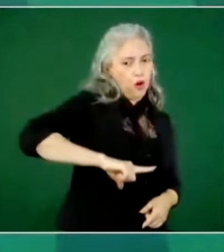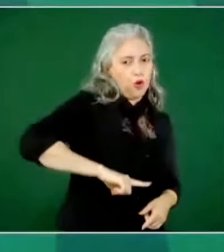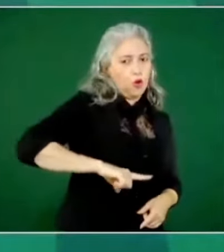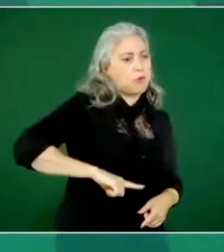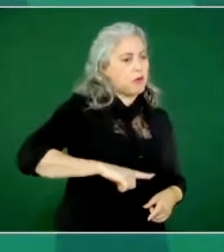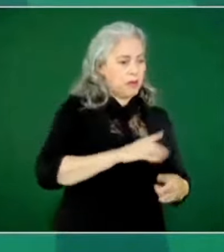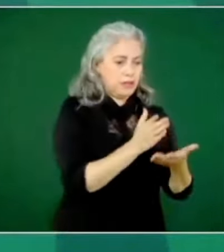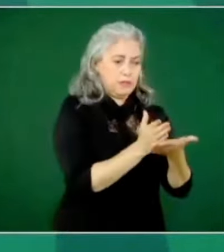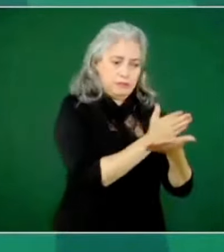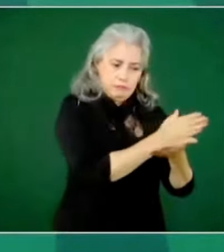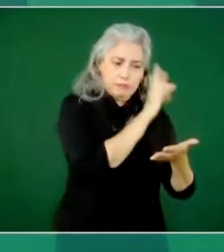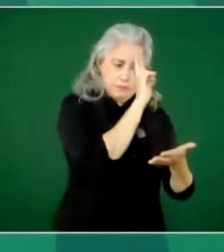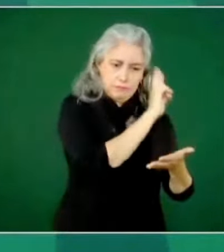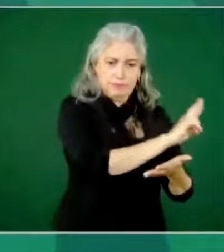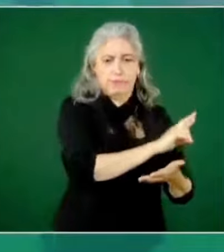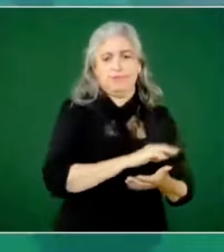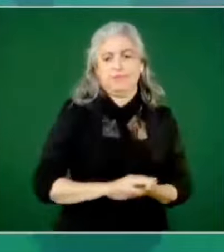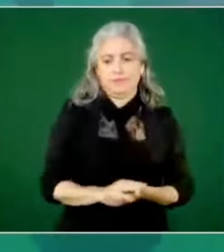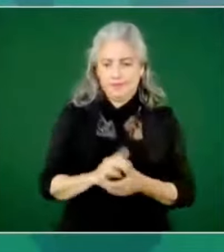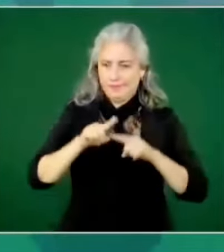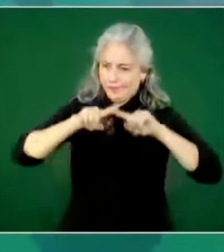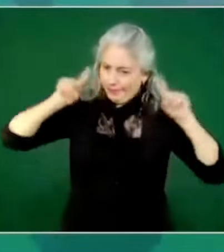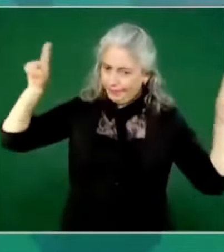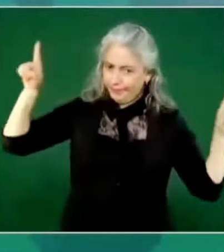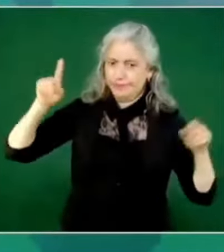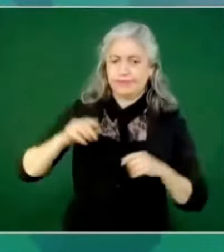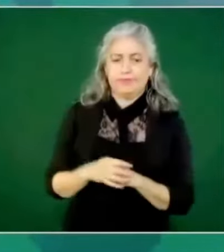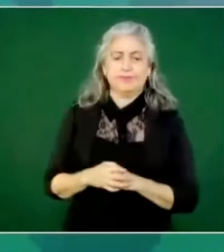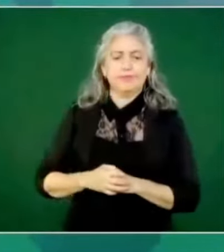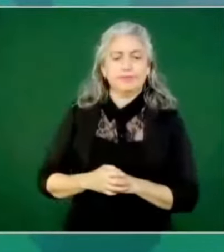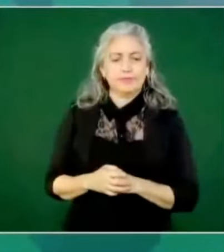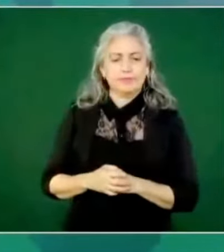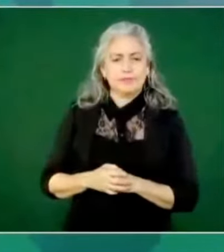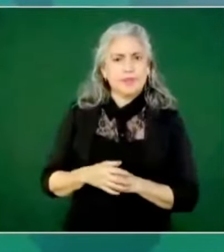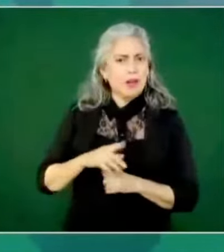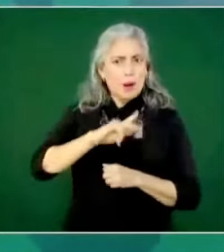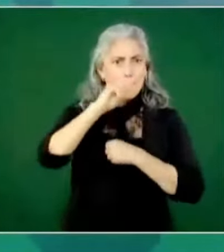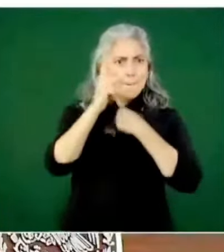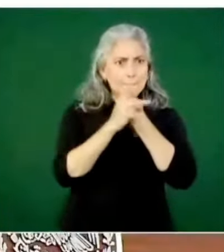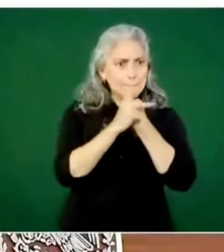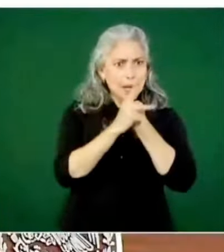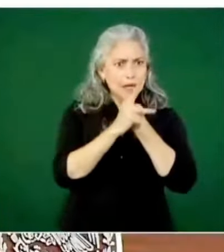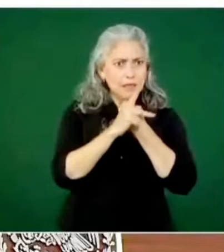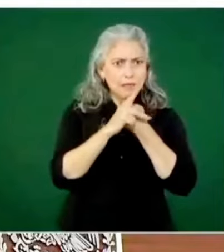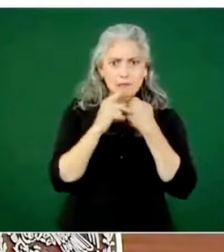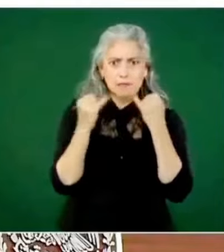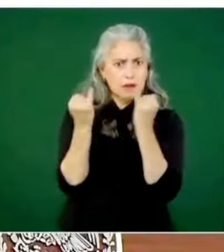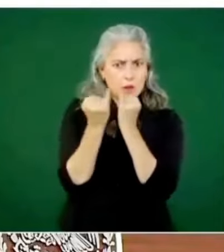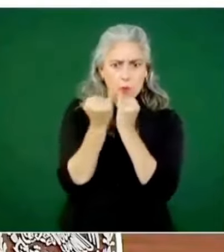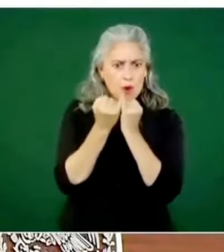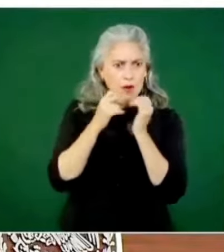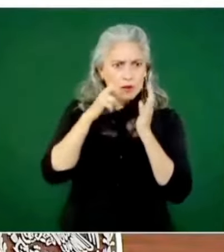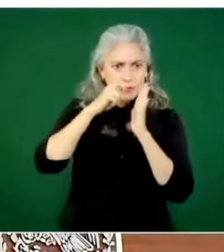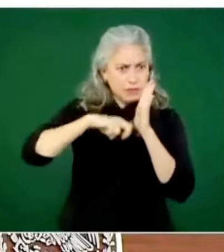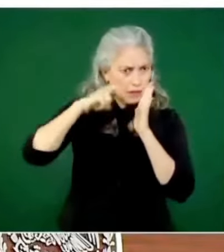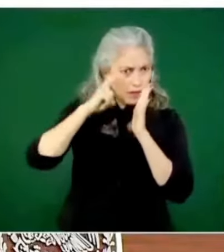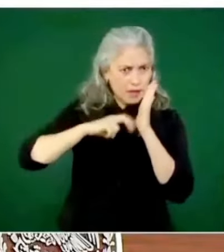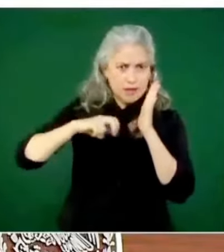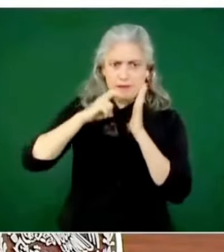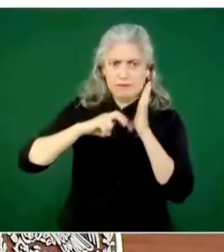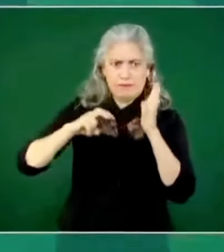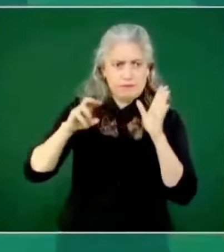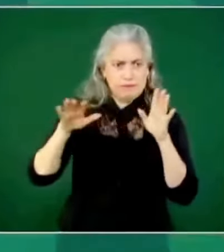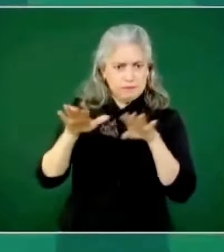cabo una reforma así, pero no encontraba nada acerca de la